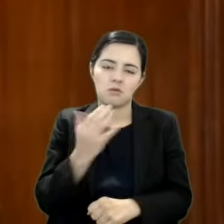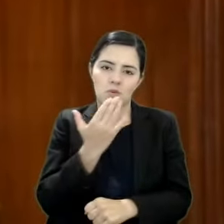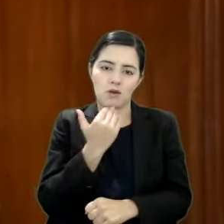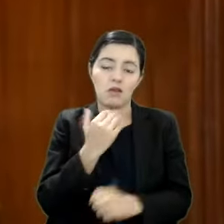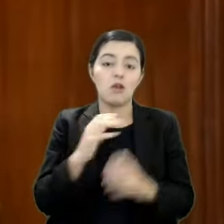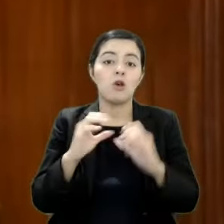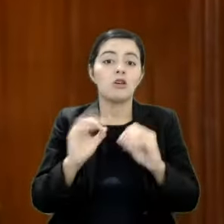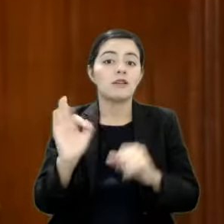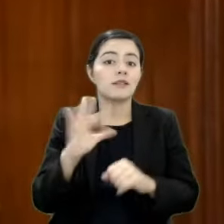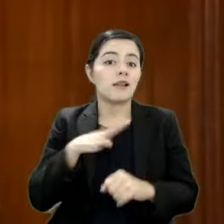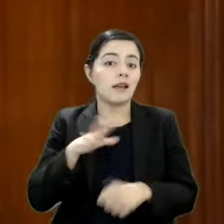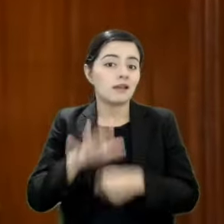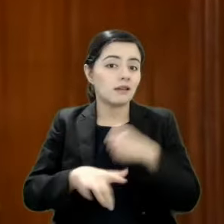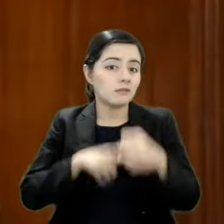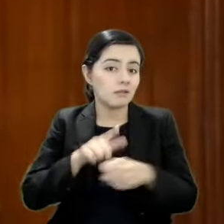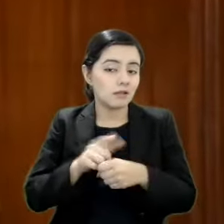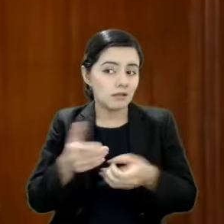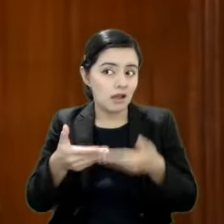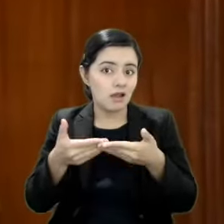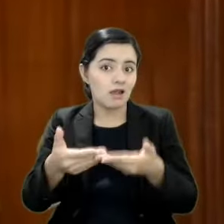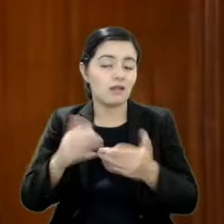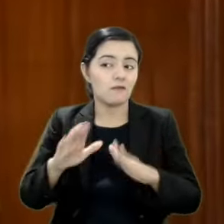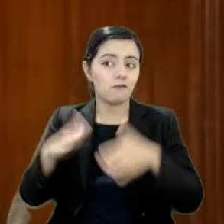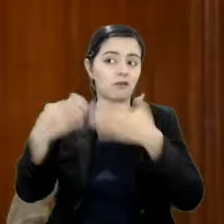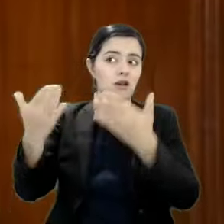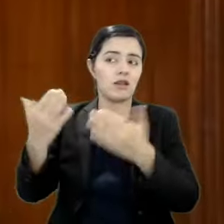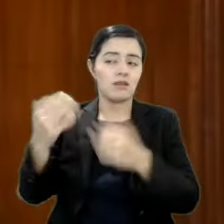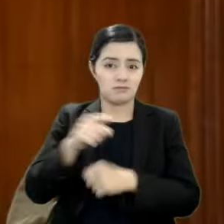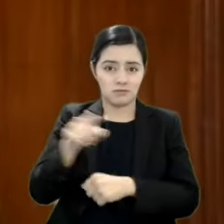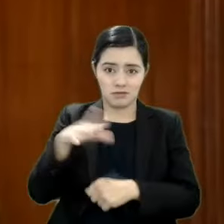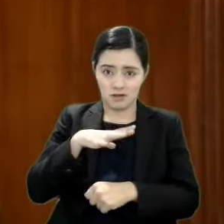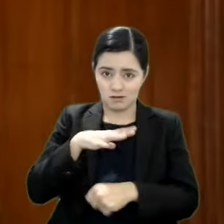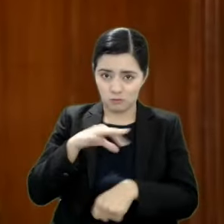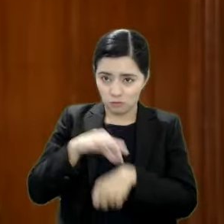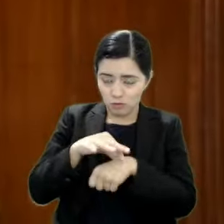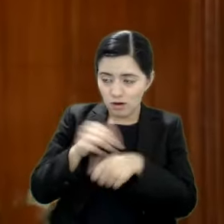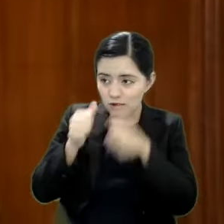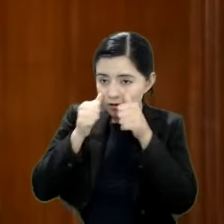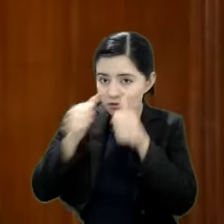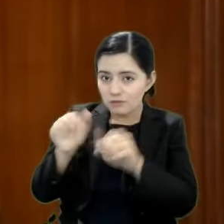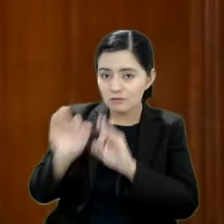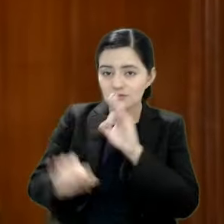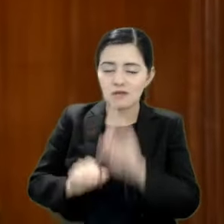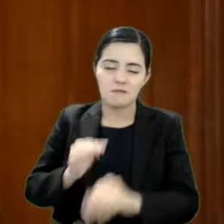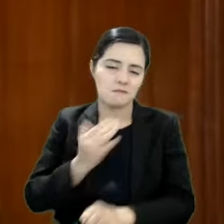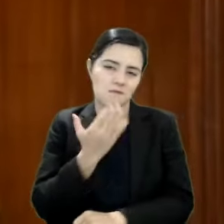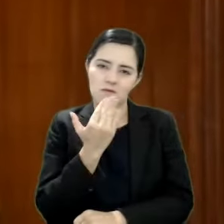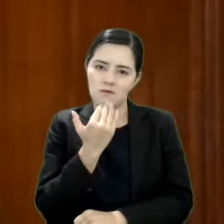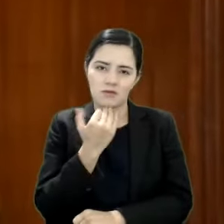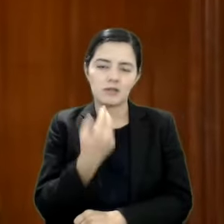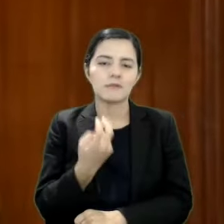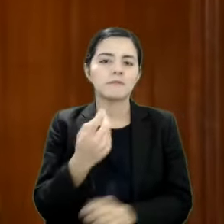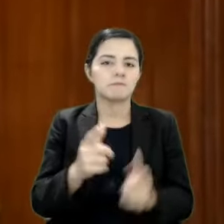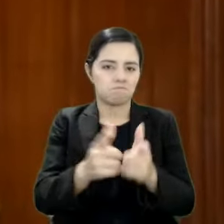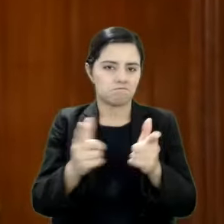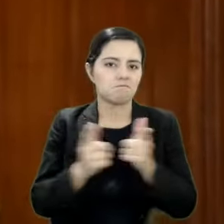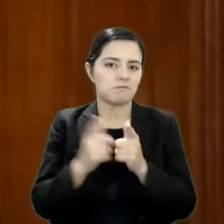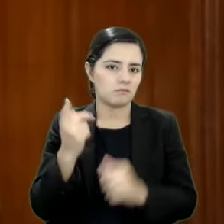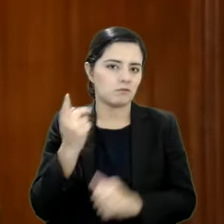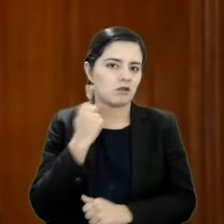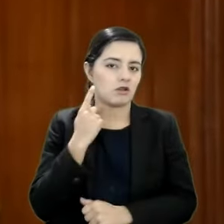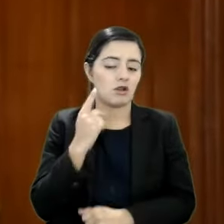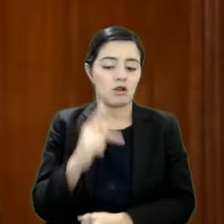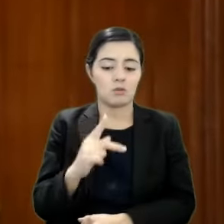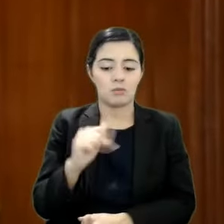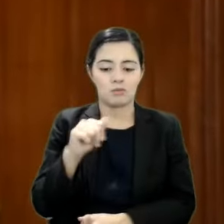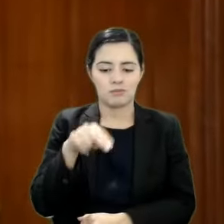Por lo anterior, el Grupo Parlamentario del Partido Acción Nacional, basándose en el principio